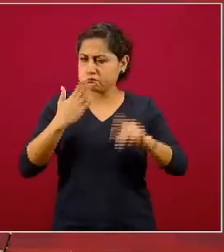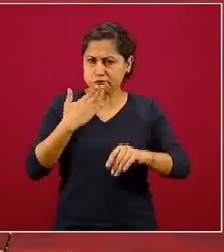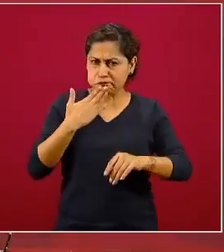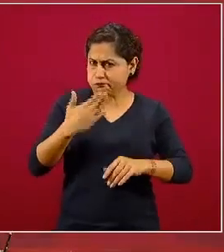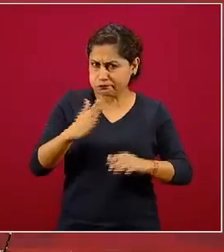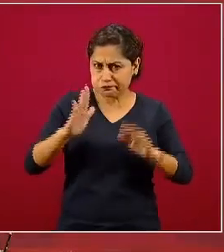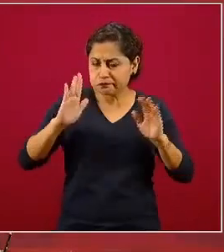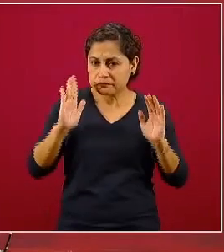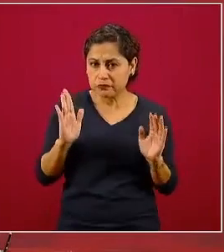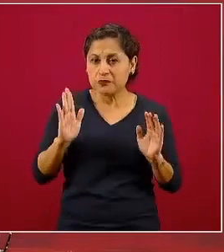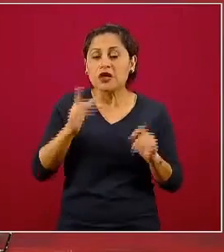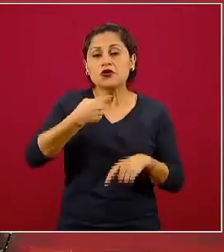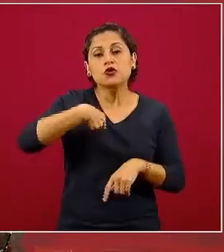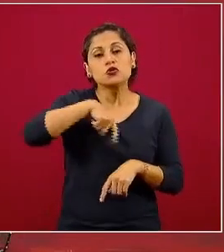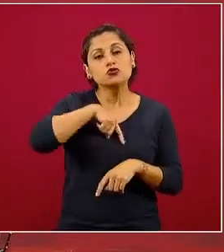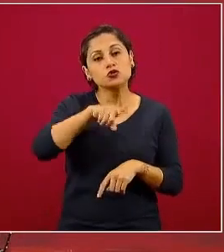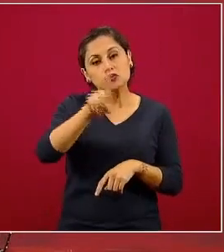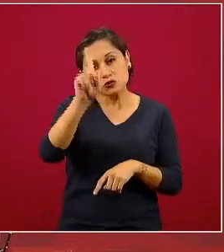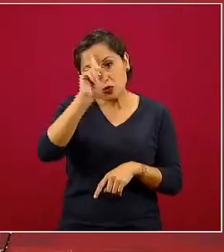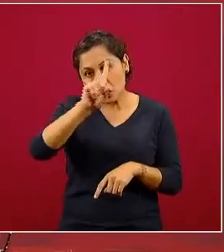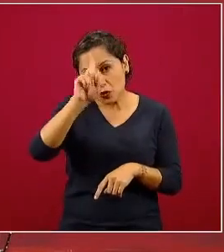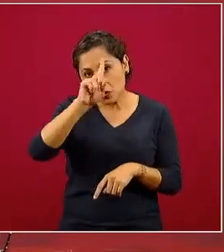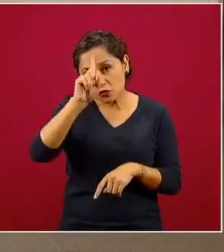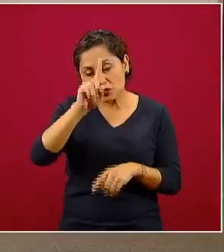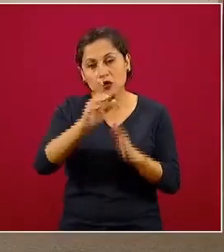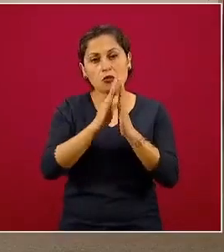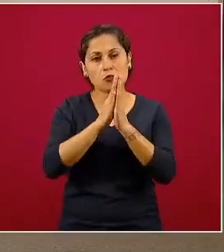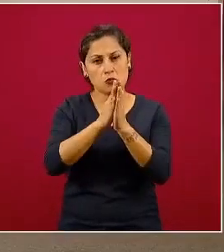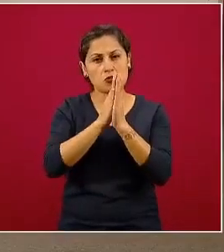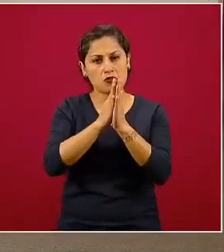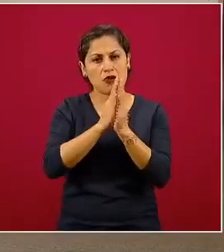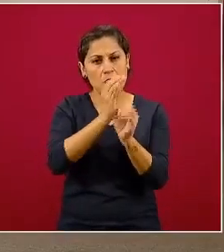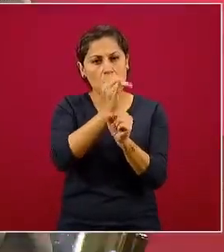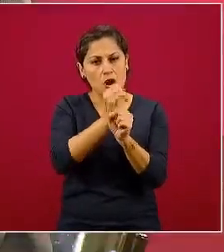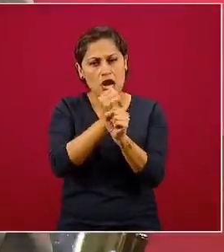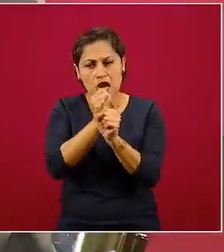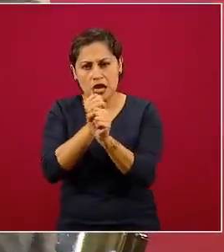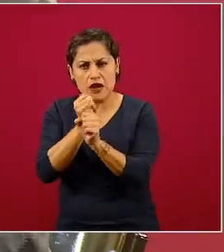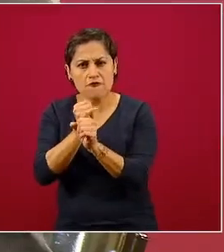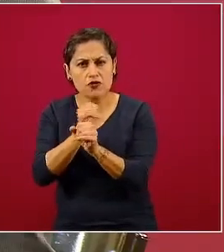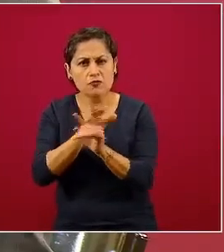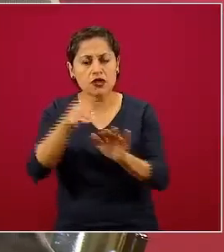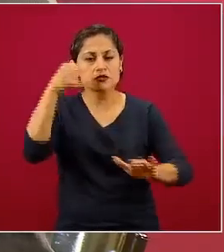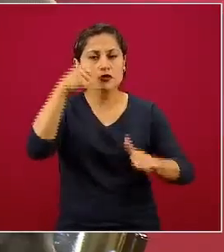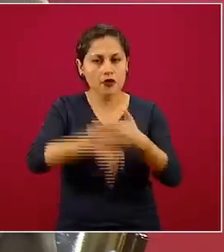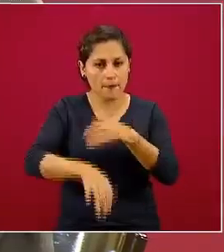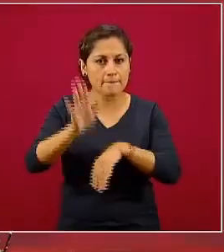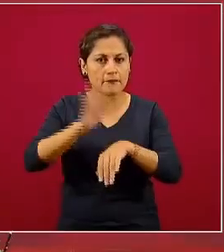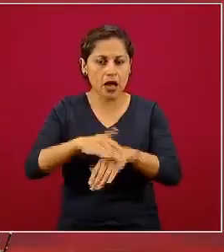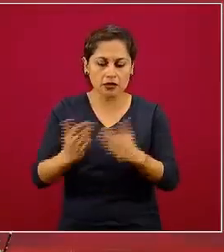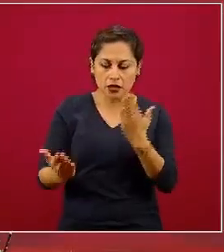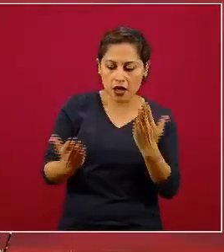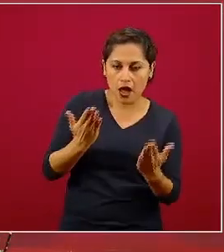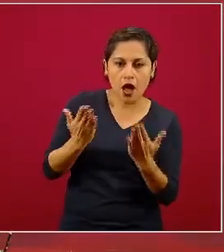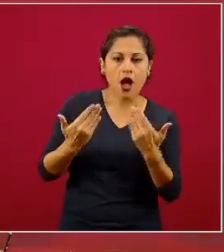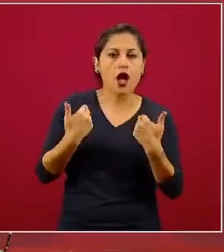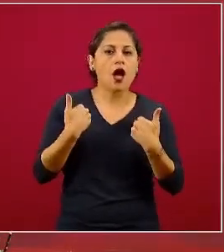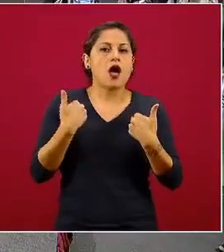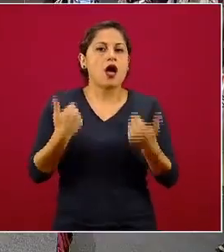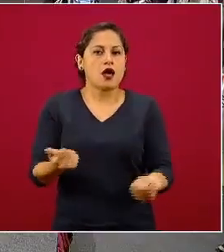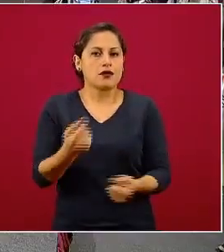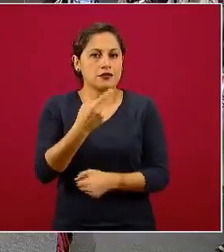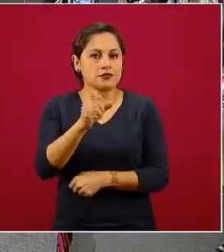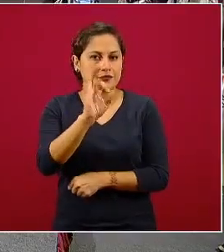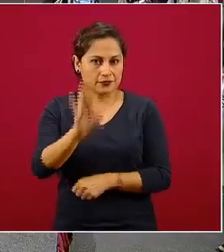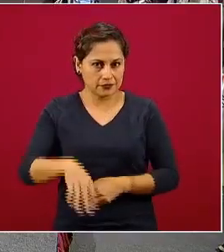Creo que lo que podemos recomendar es que se compenetren un poquito más con la información y entonces se acabe de comprender todo esto. Y